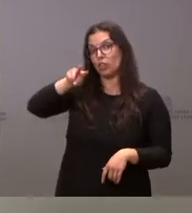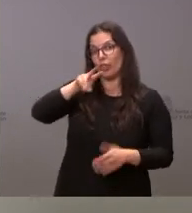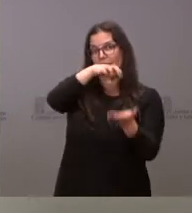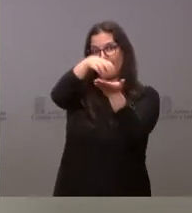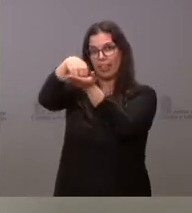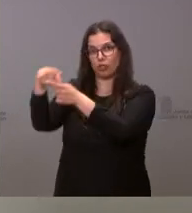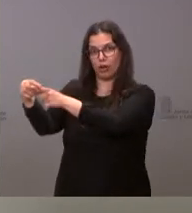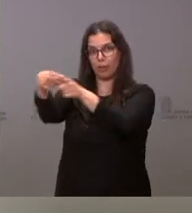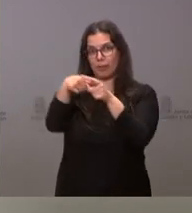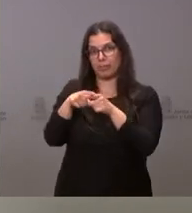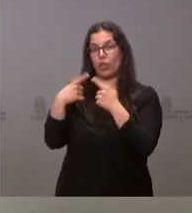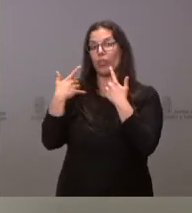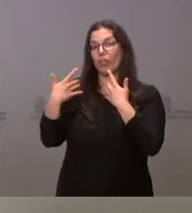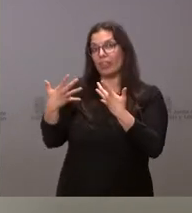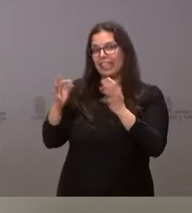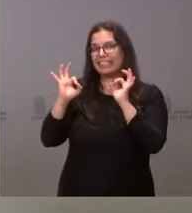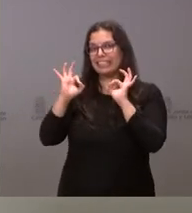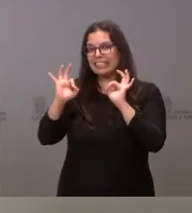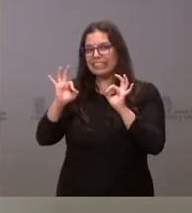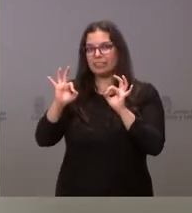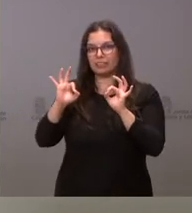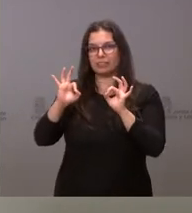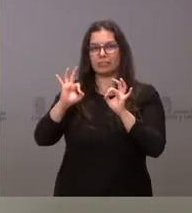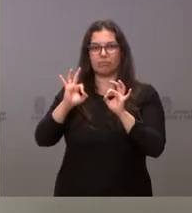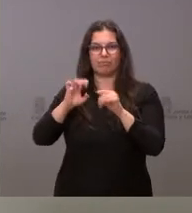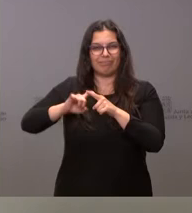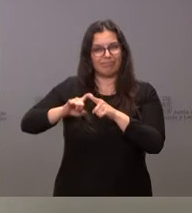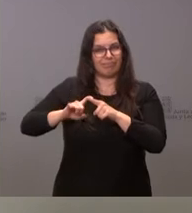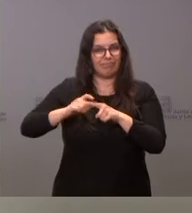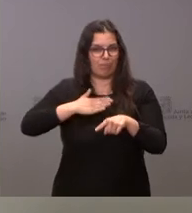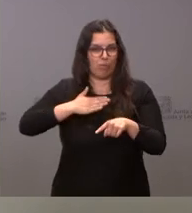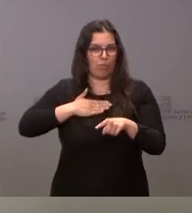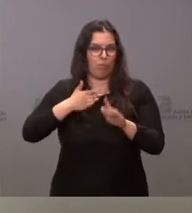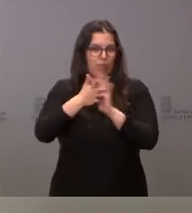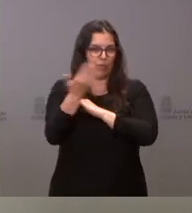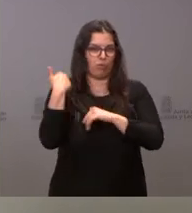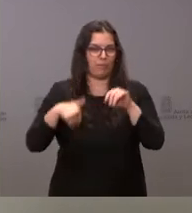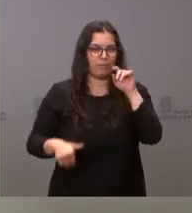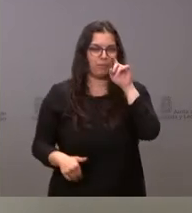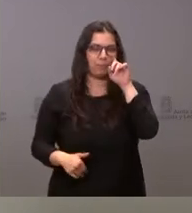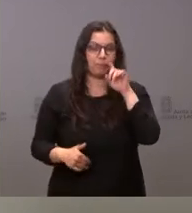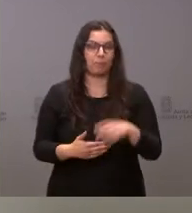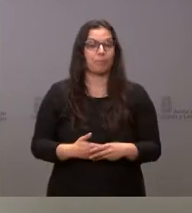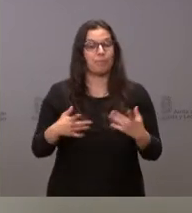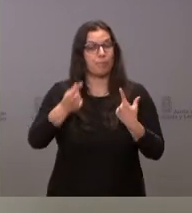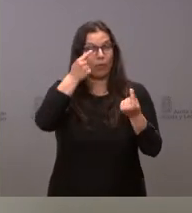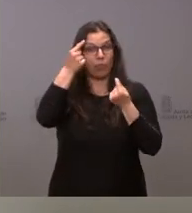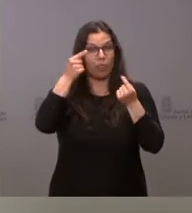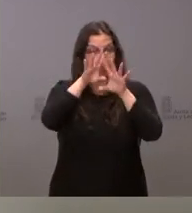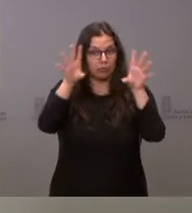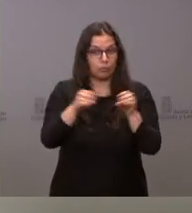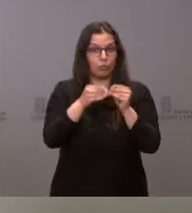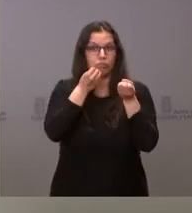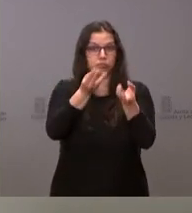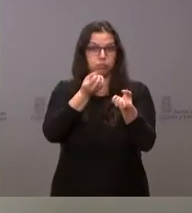momento con algún tipo específico de estas características que les he señalado. Estos son los datos que les